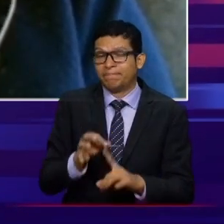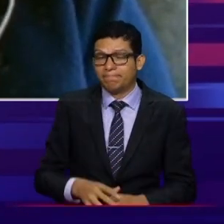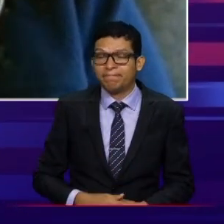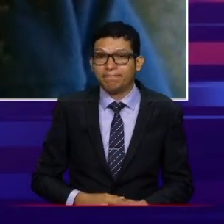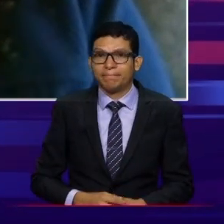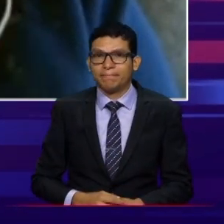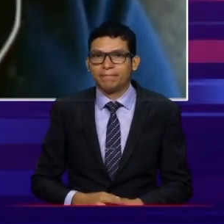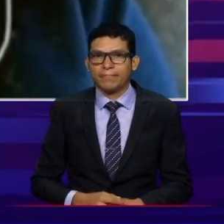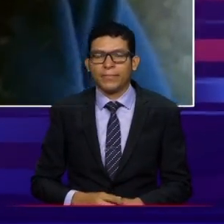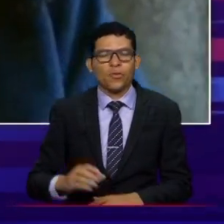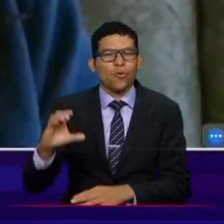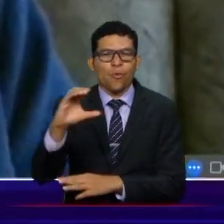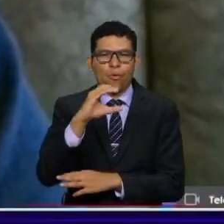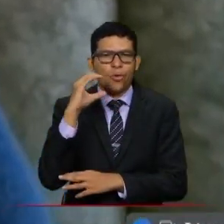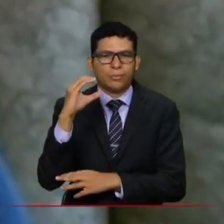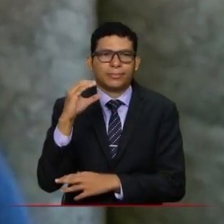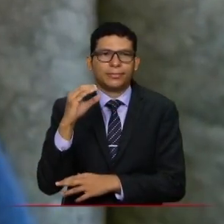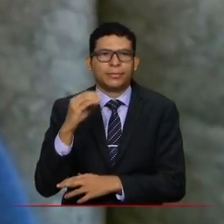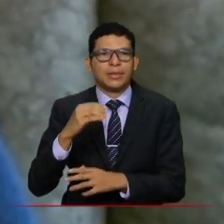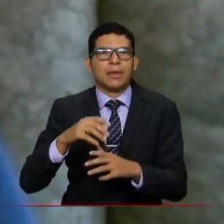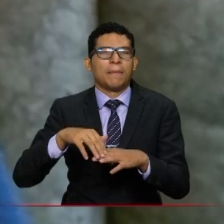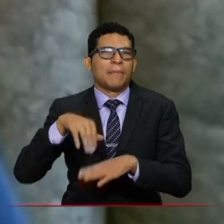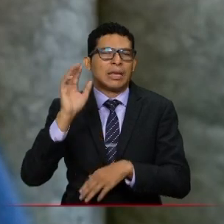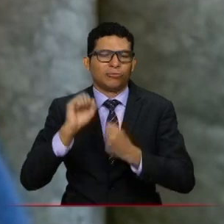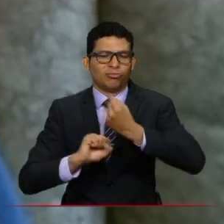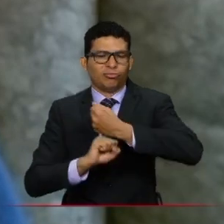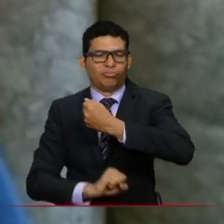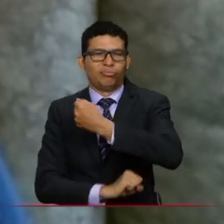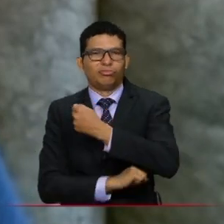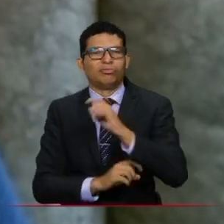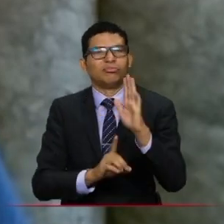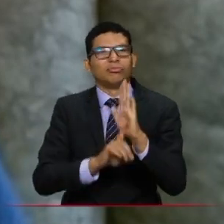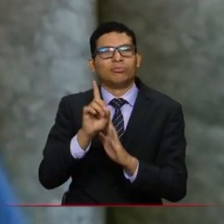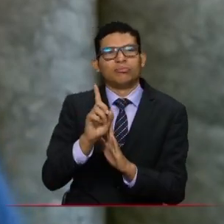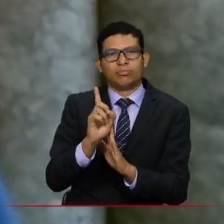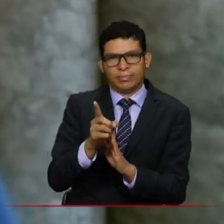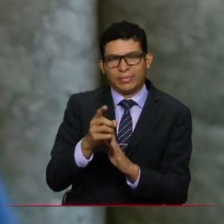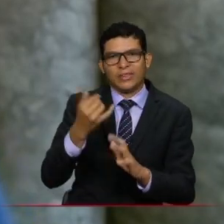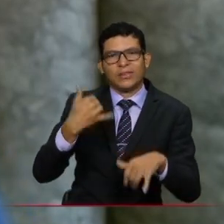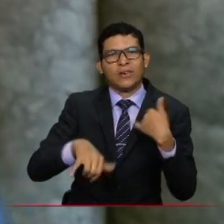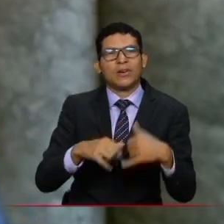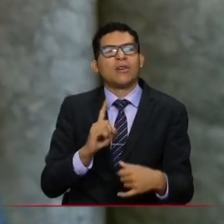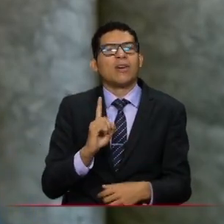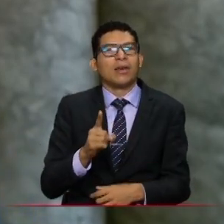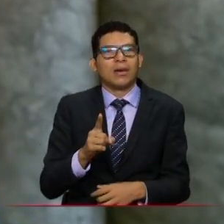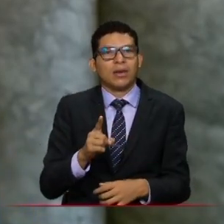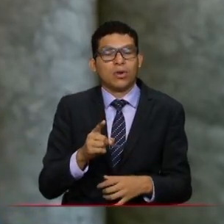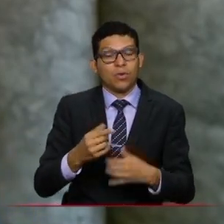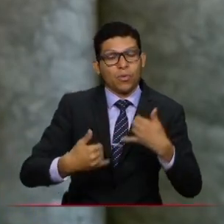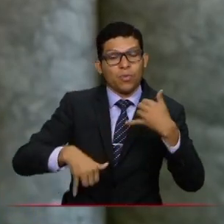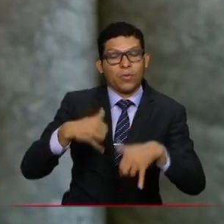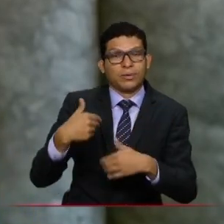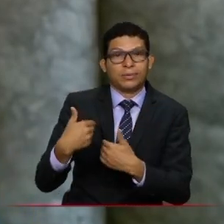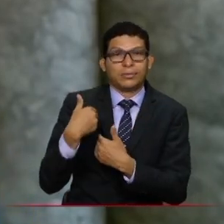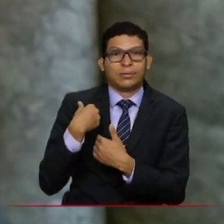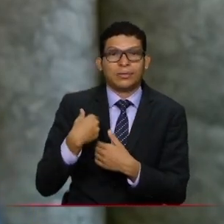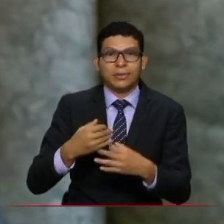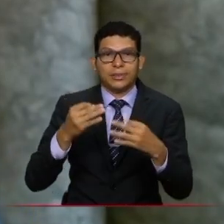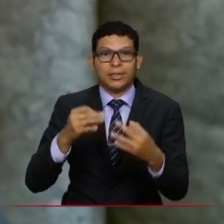Bueno, en Colombia hay un gran pilar que se desarrolla para este juego y es el juego responsable.